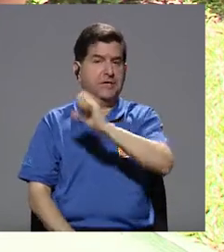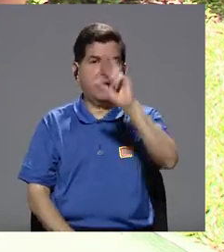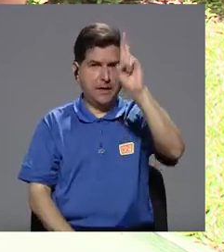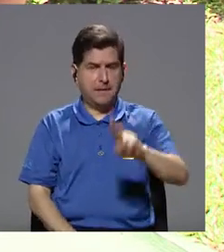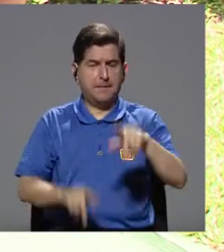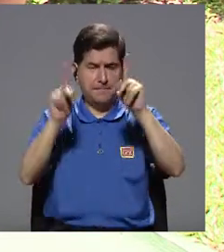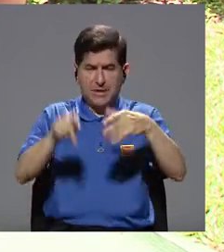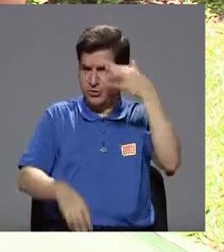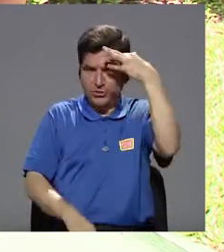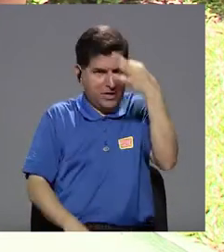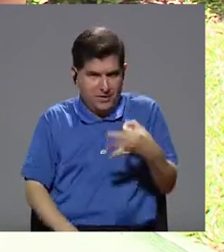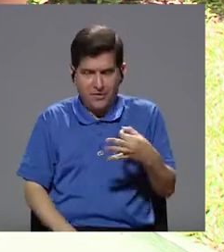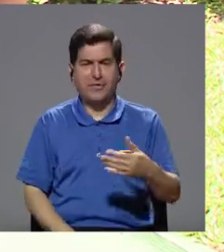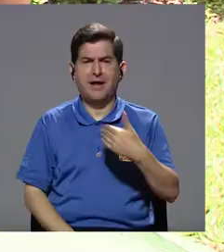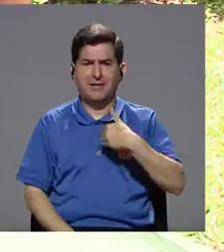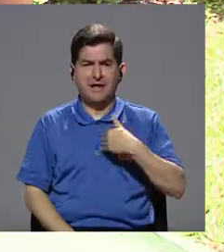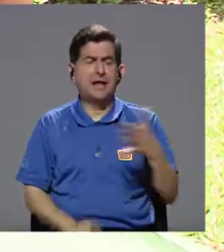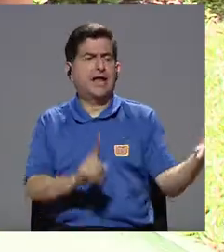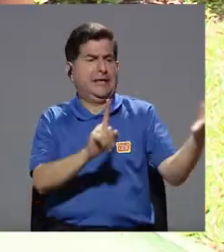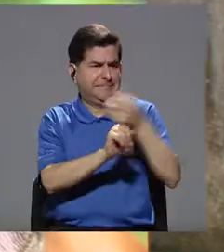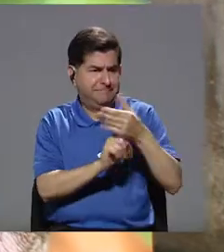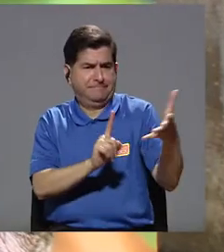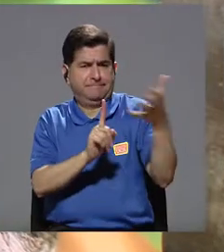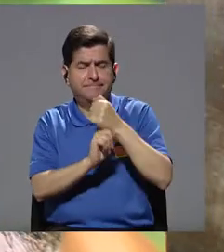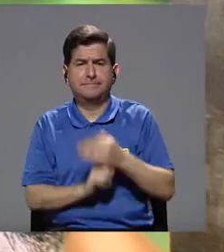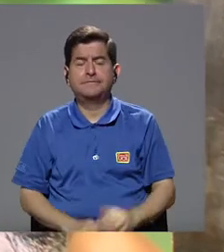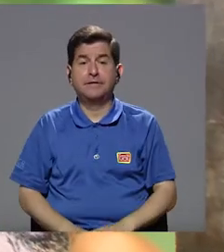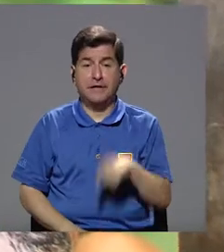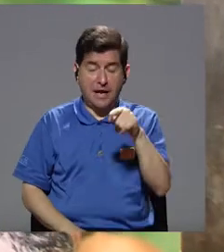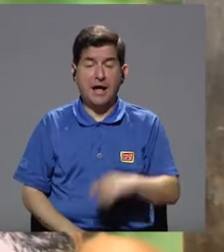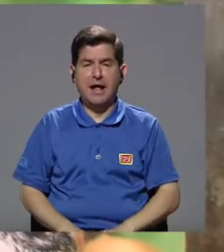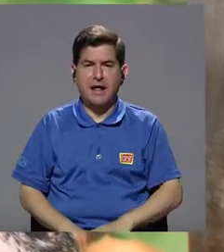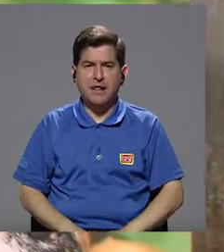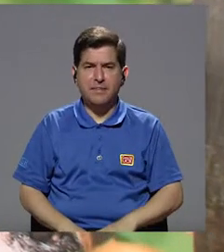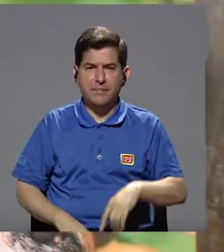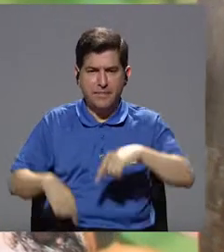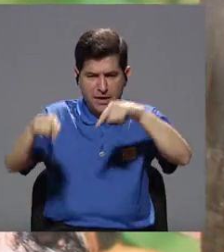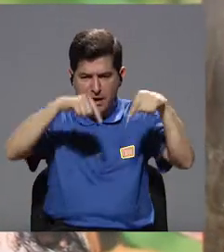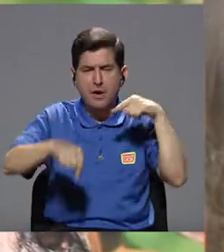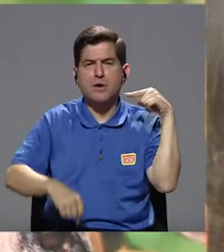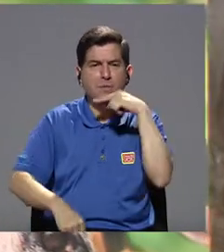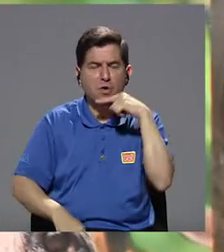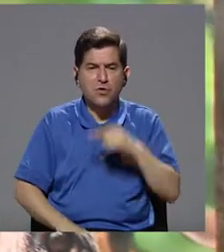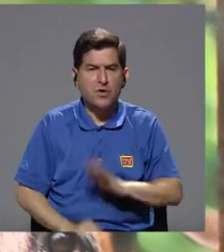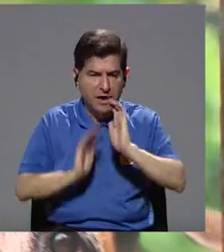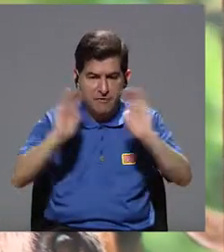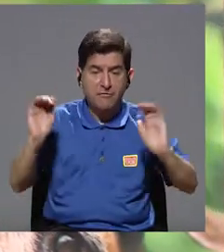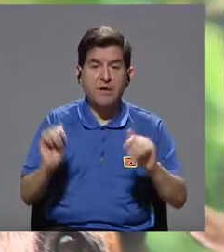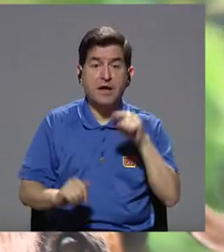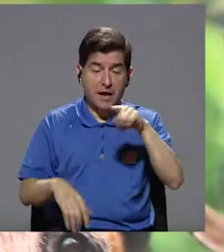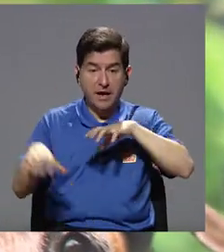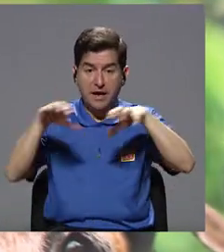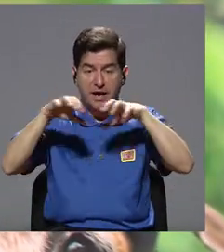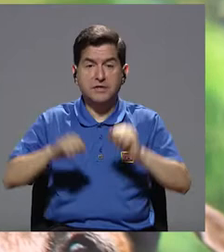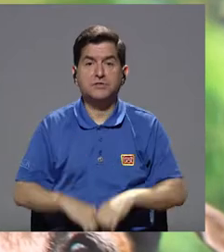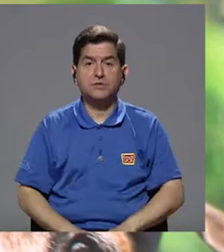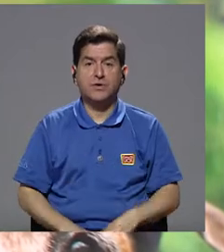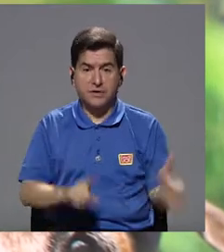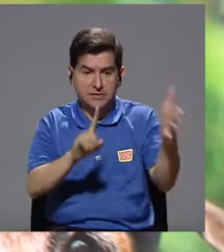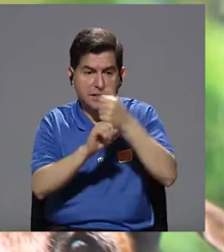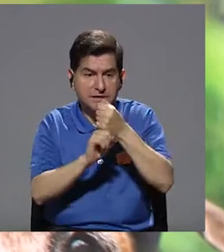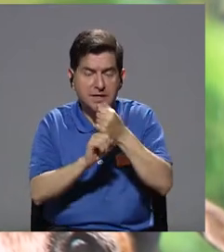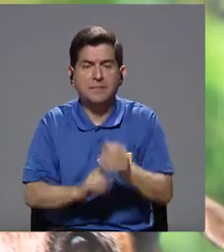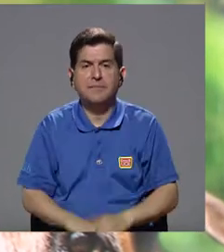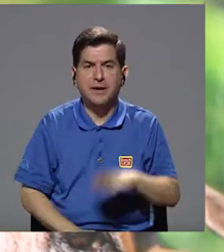¿cierto? Correcto. En Costa Rica, aunque mucha gente no lo cree, hemos tenido decomisos de pornografía infantil cuando estamos en las redadas con